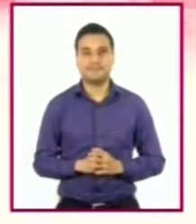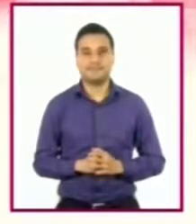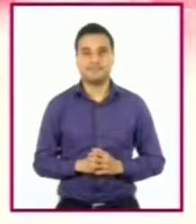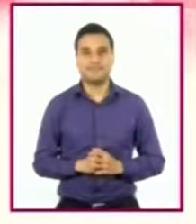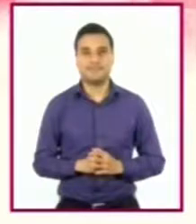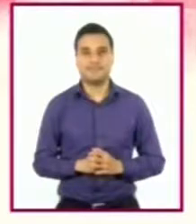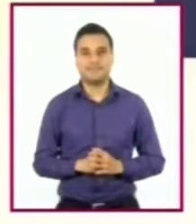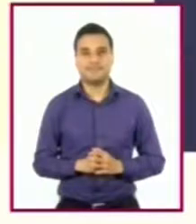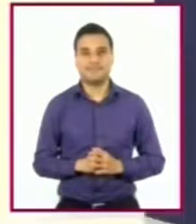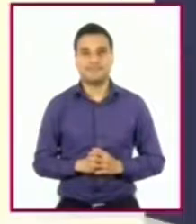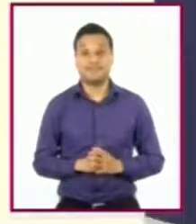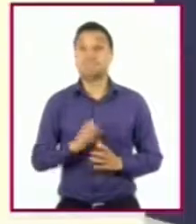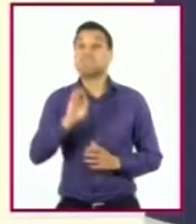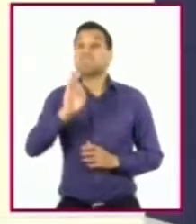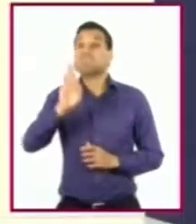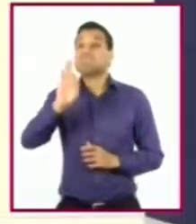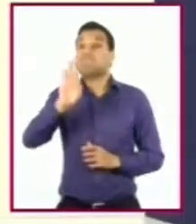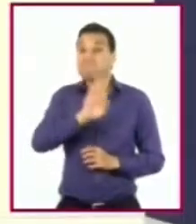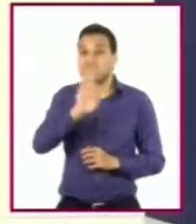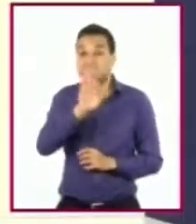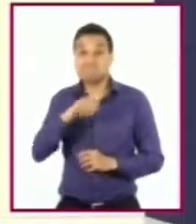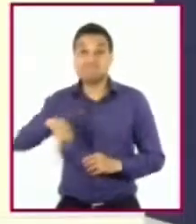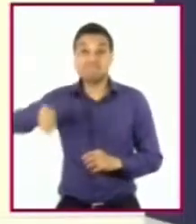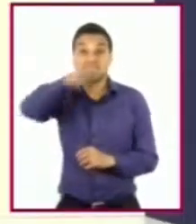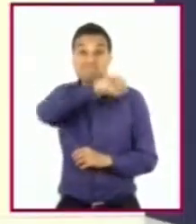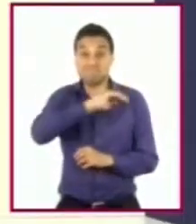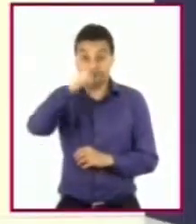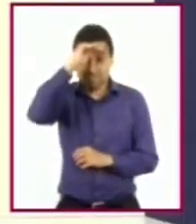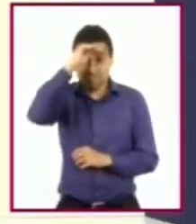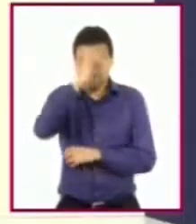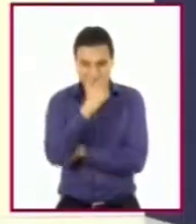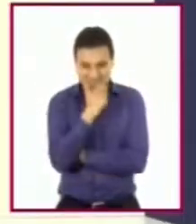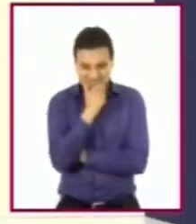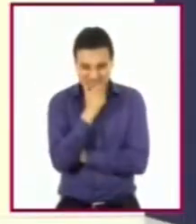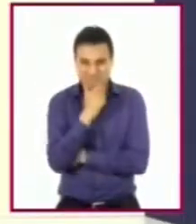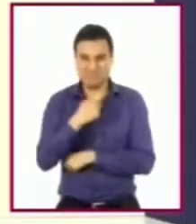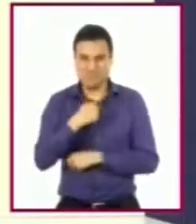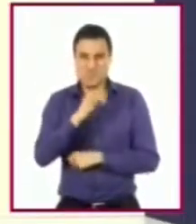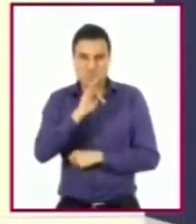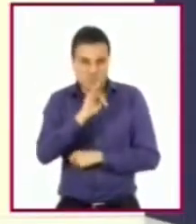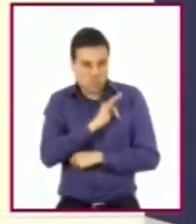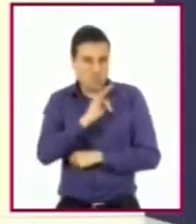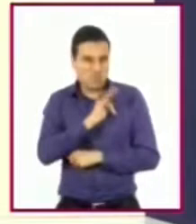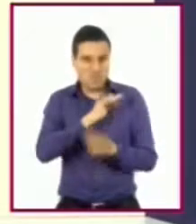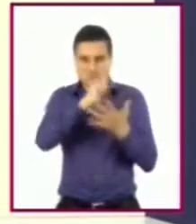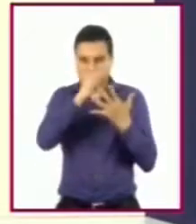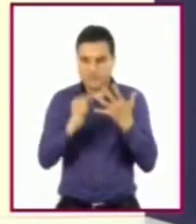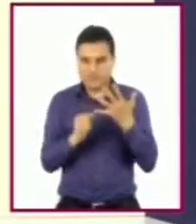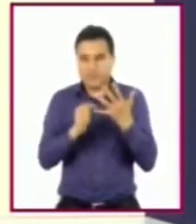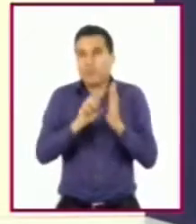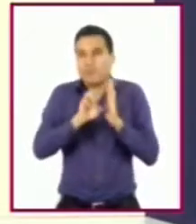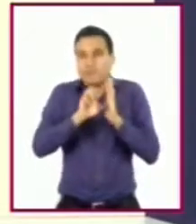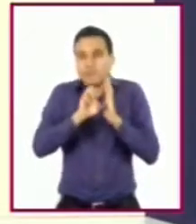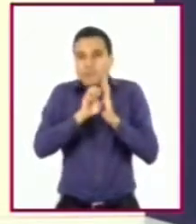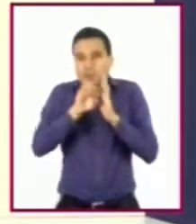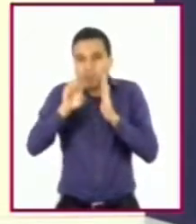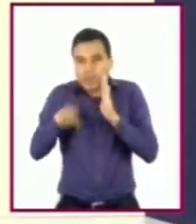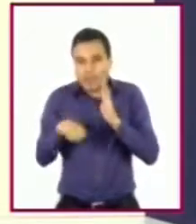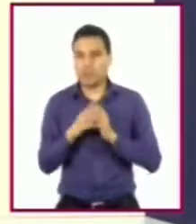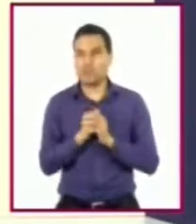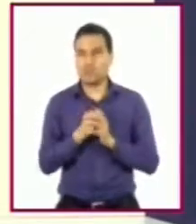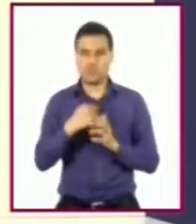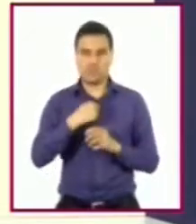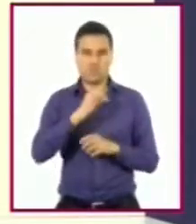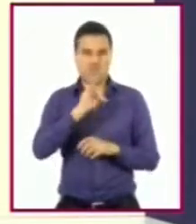Es probable que ustedes hayan pensado en capacidades más específicas. Por ejemplo, en la